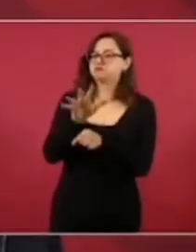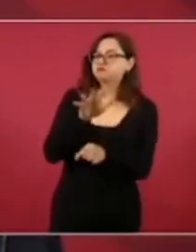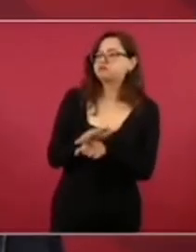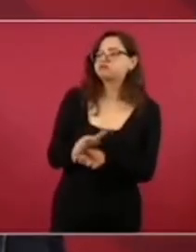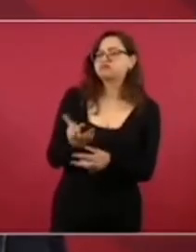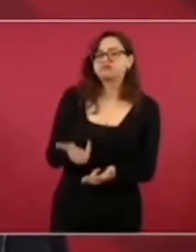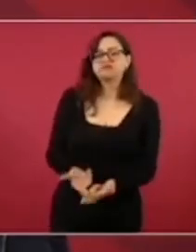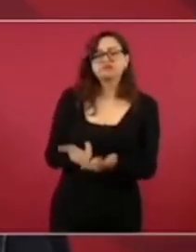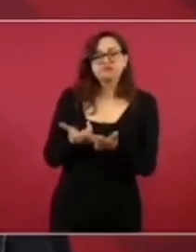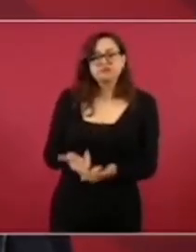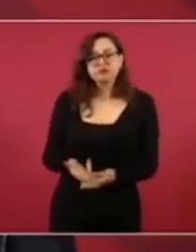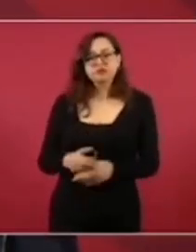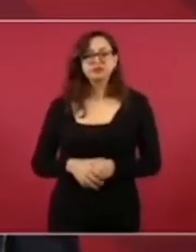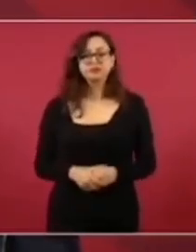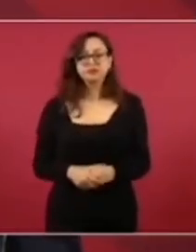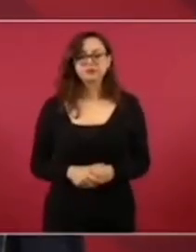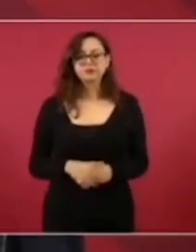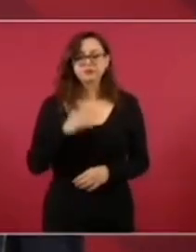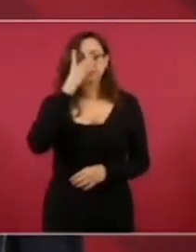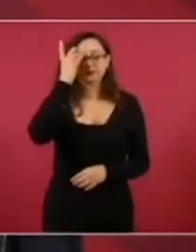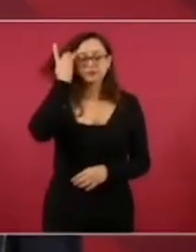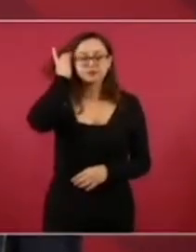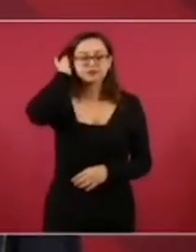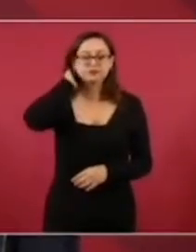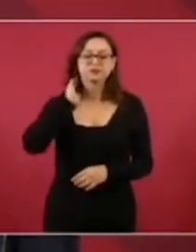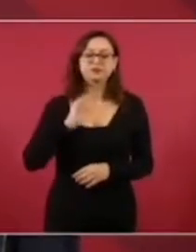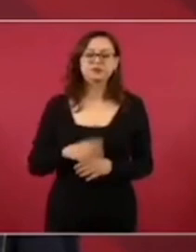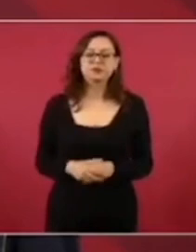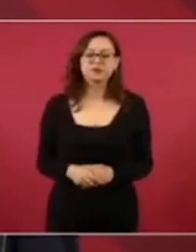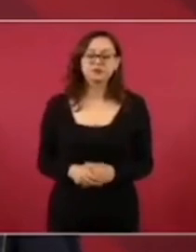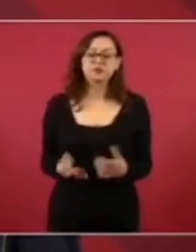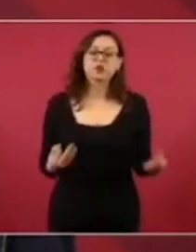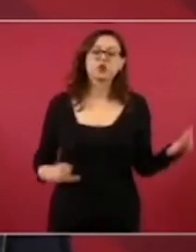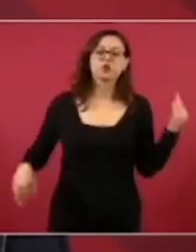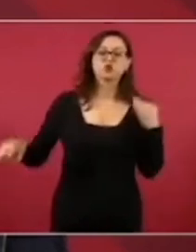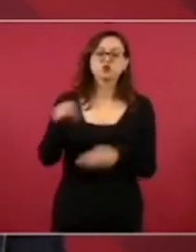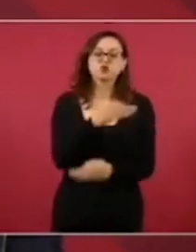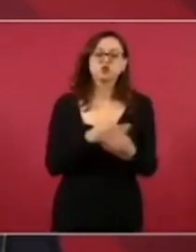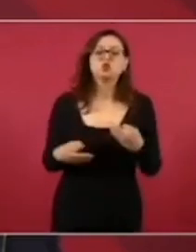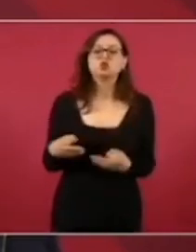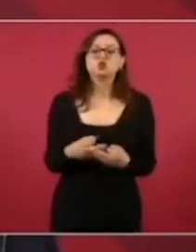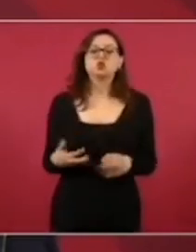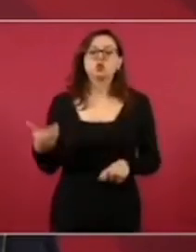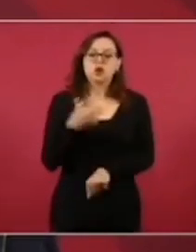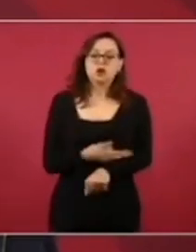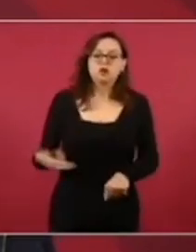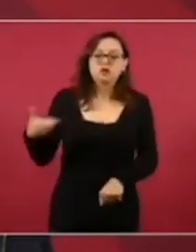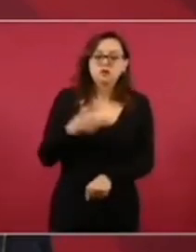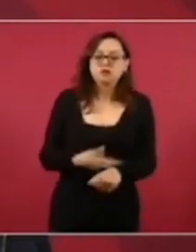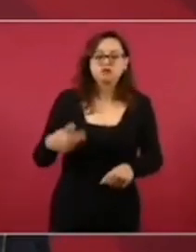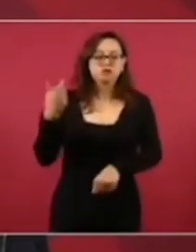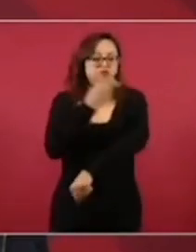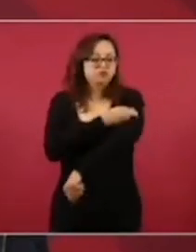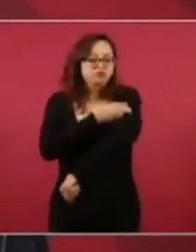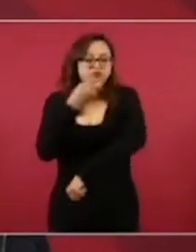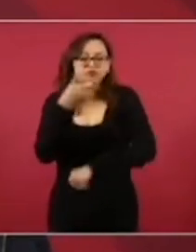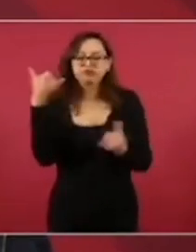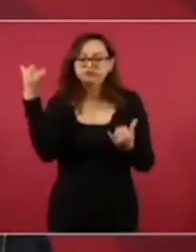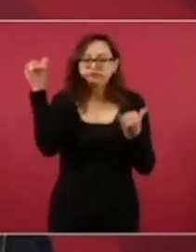con capacidad para hacer todos los análisis que requieran